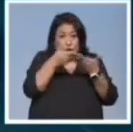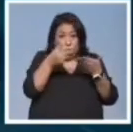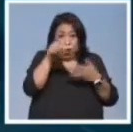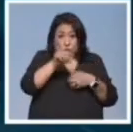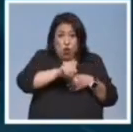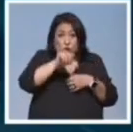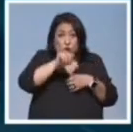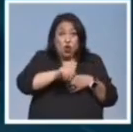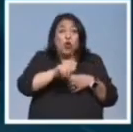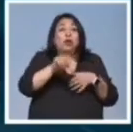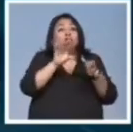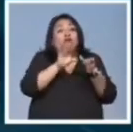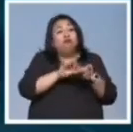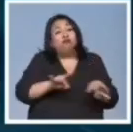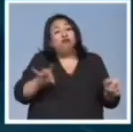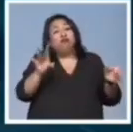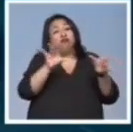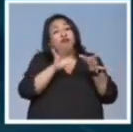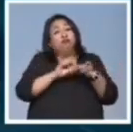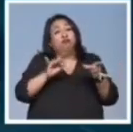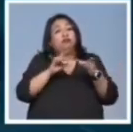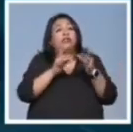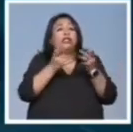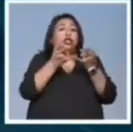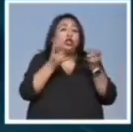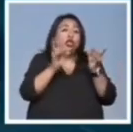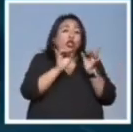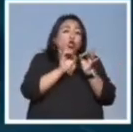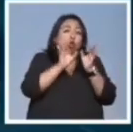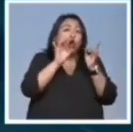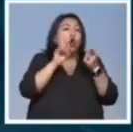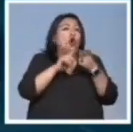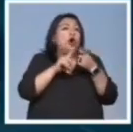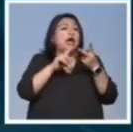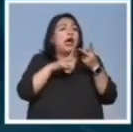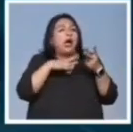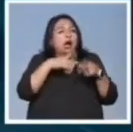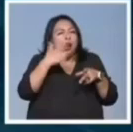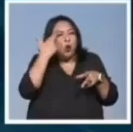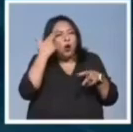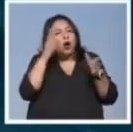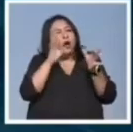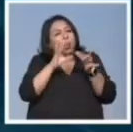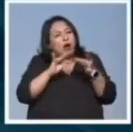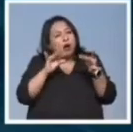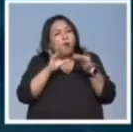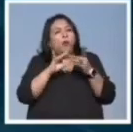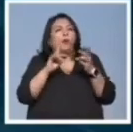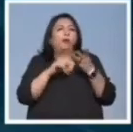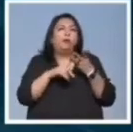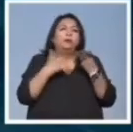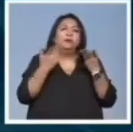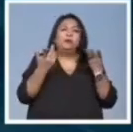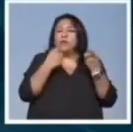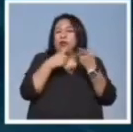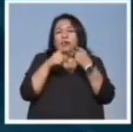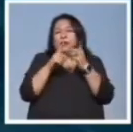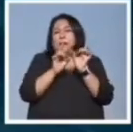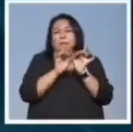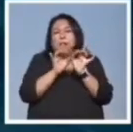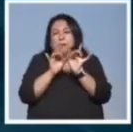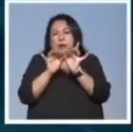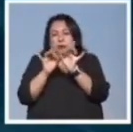cuenta a través de anécdotas, través de recuerdos, a través de diversas